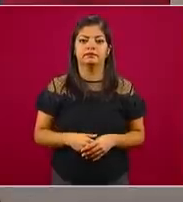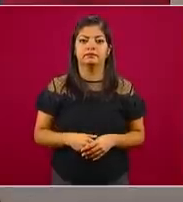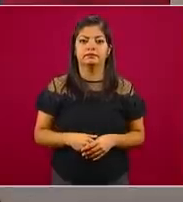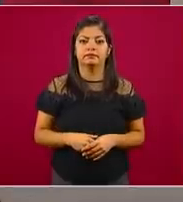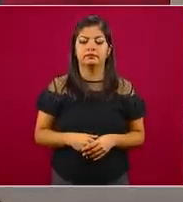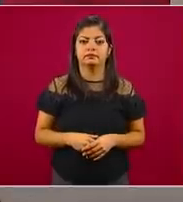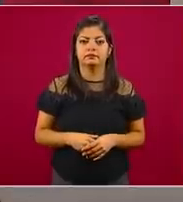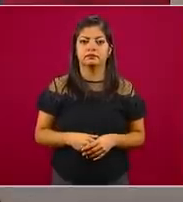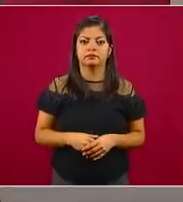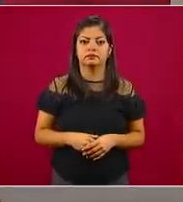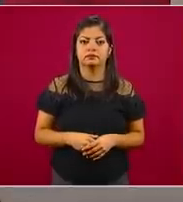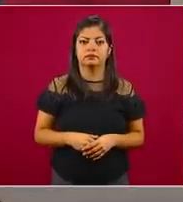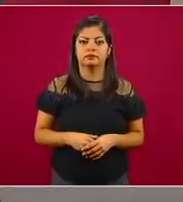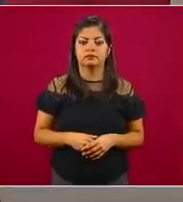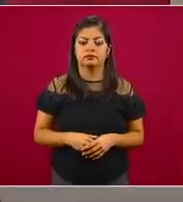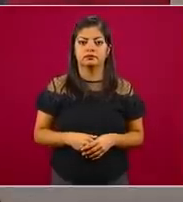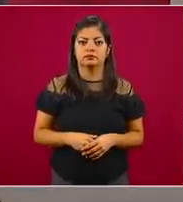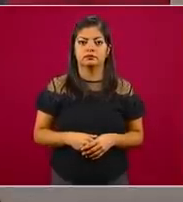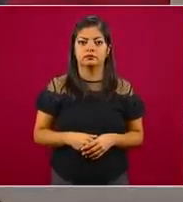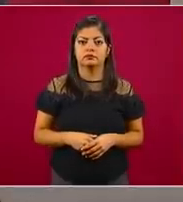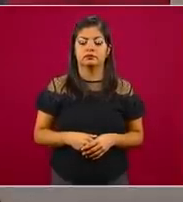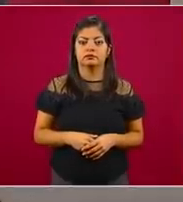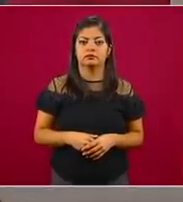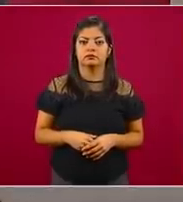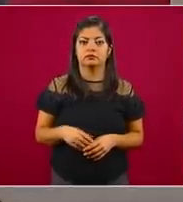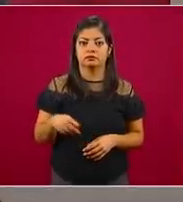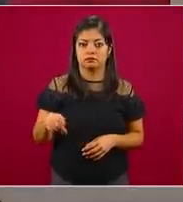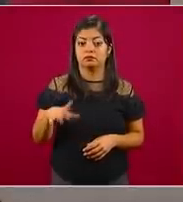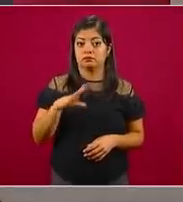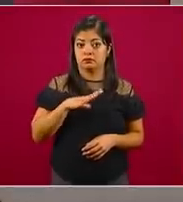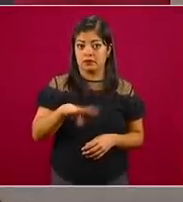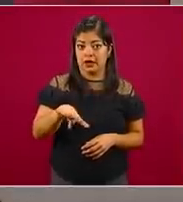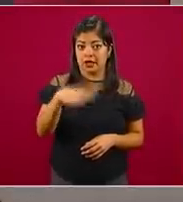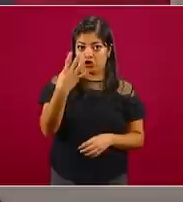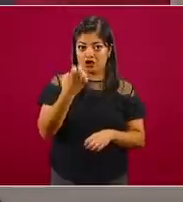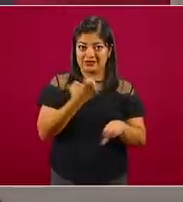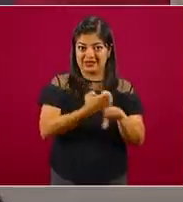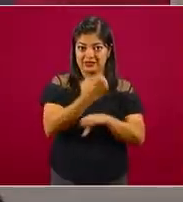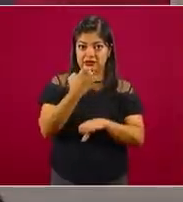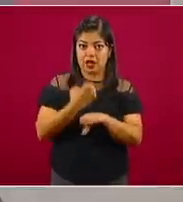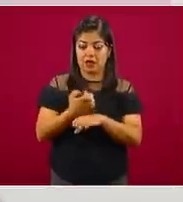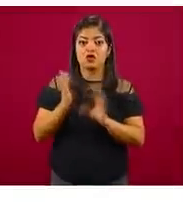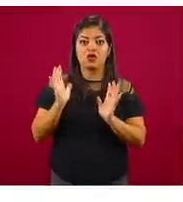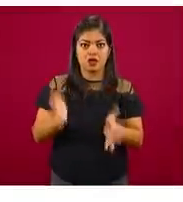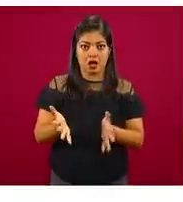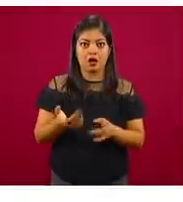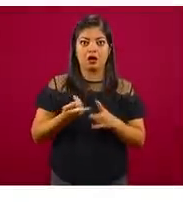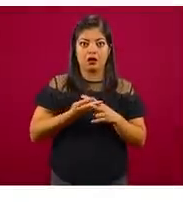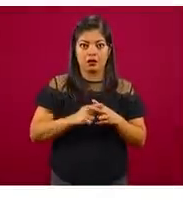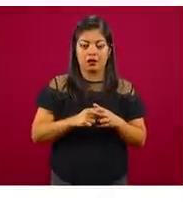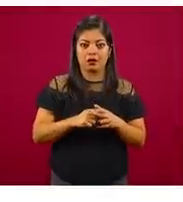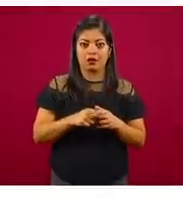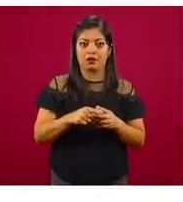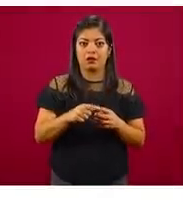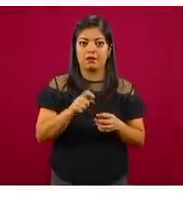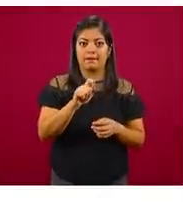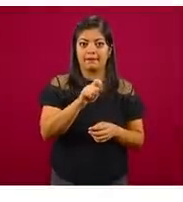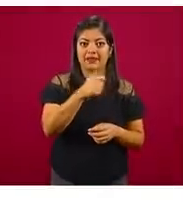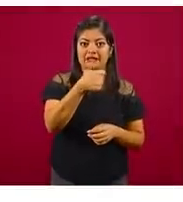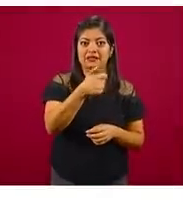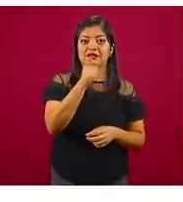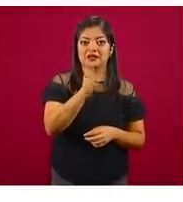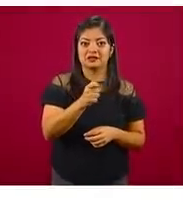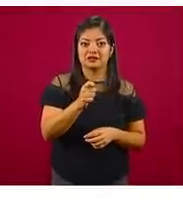Adelante. Aquí están los 14 estados en los cuales se han activado las 26